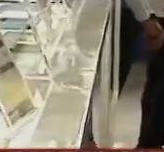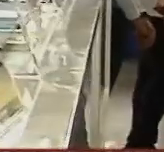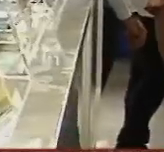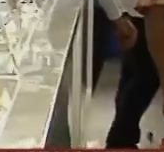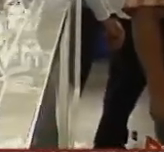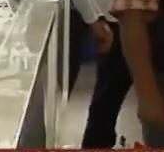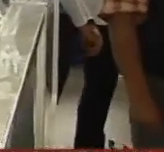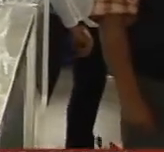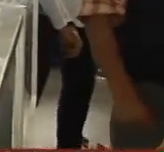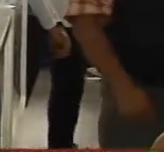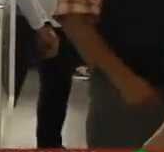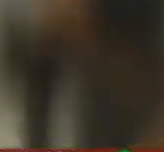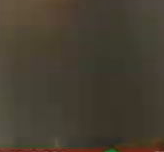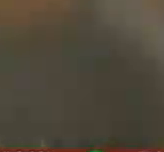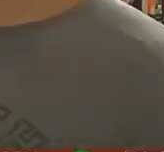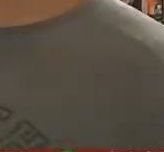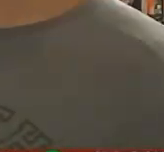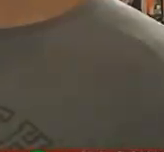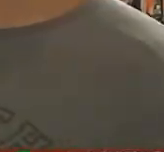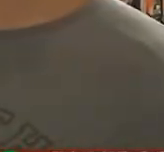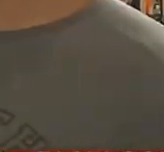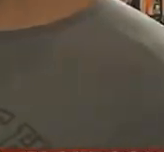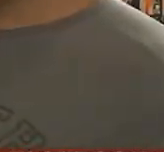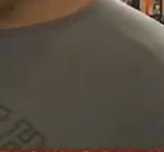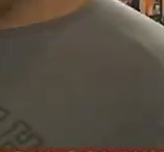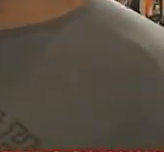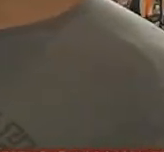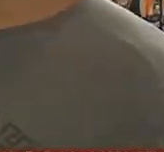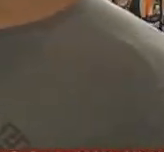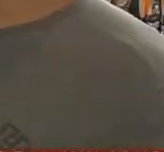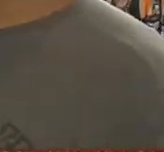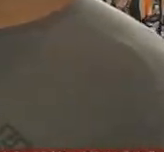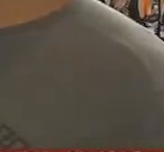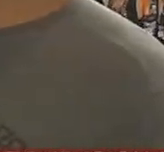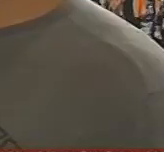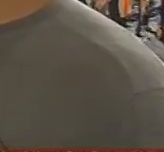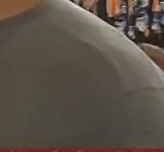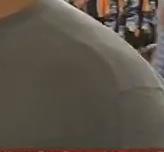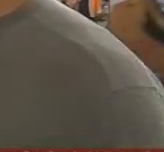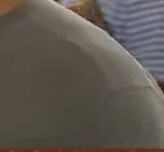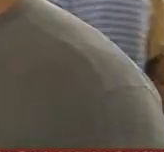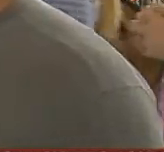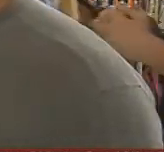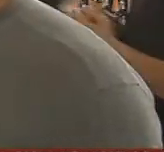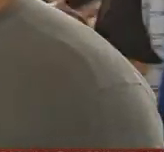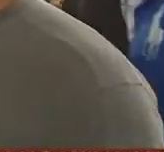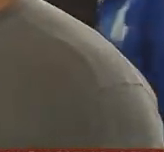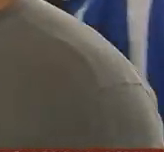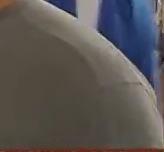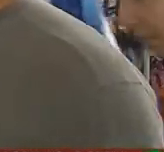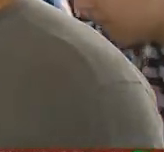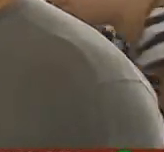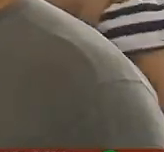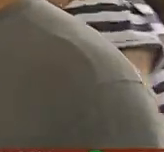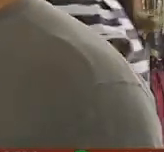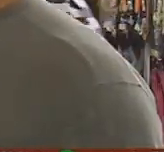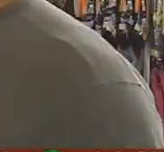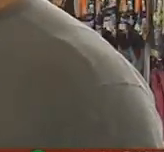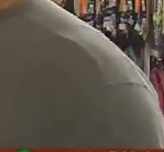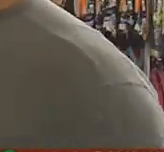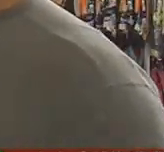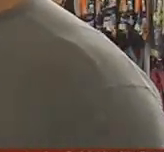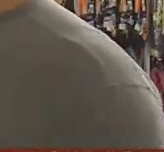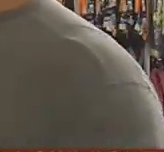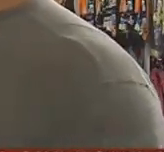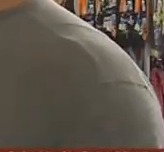prepa o nivel profesional. Pablo, ¿qué compras? Compré un multifuncional Samsung que se